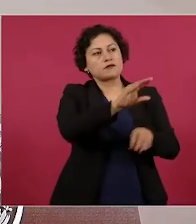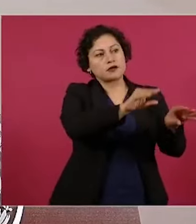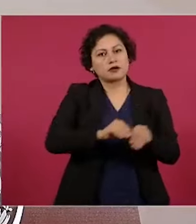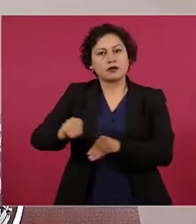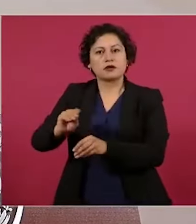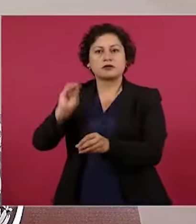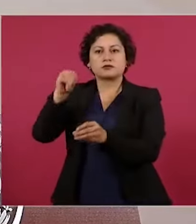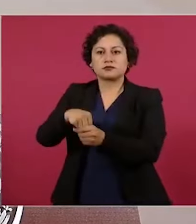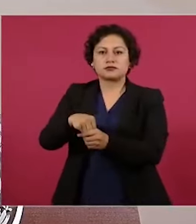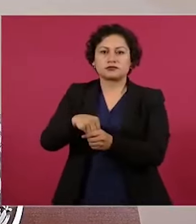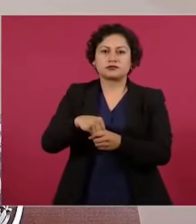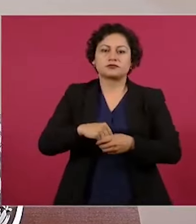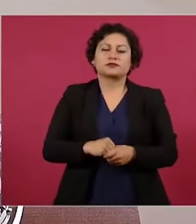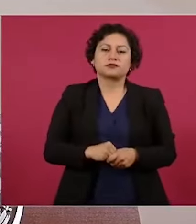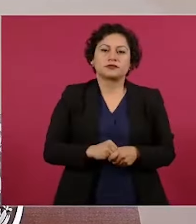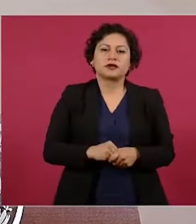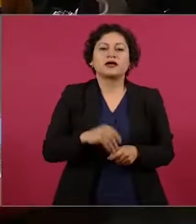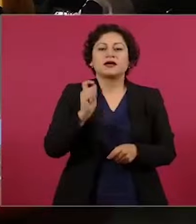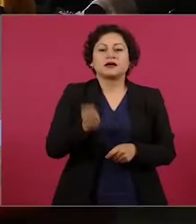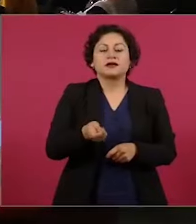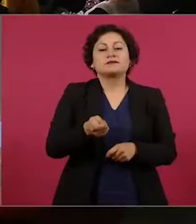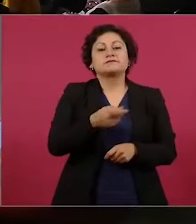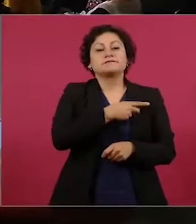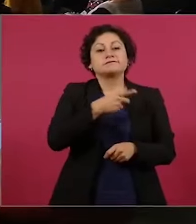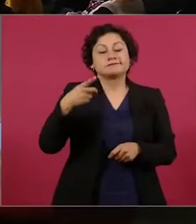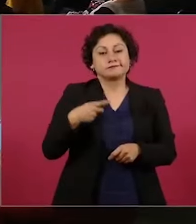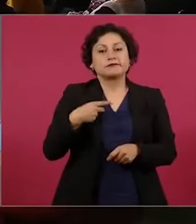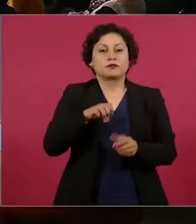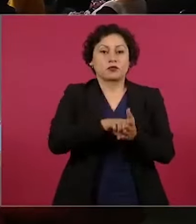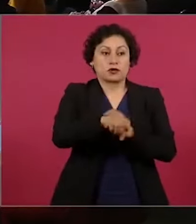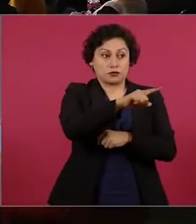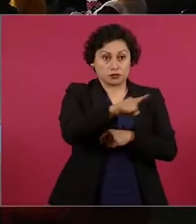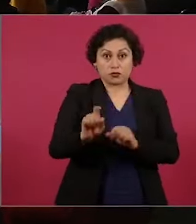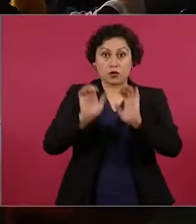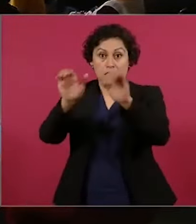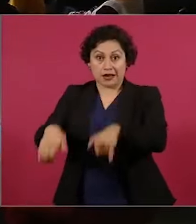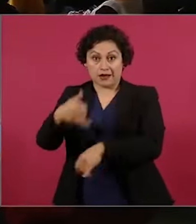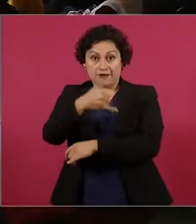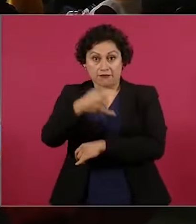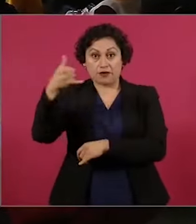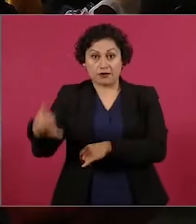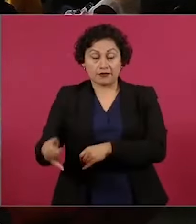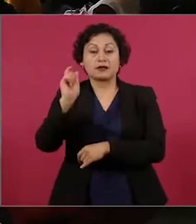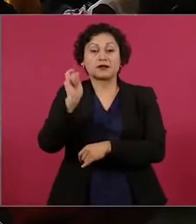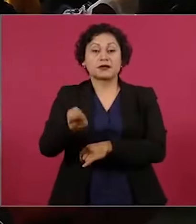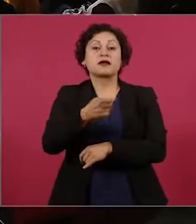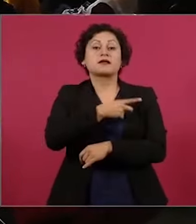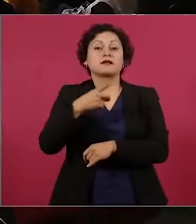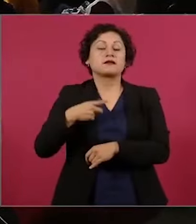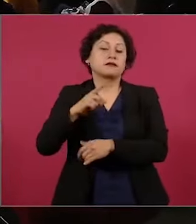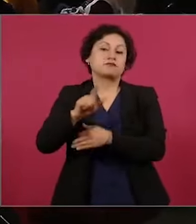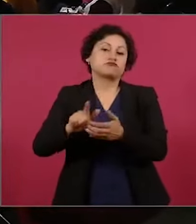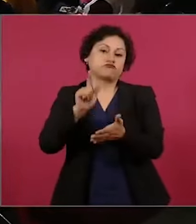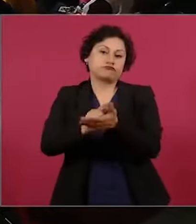partir de 2024 tú puedes abrir una cuenta. Y al abrir una cuenta en el Infonavit tienes acceso a todos los programas de crédito